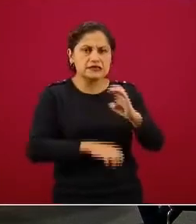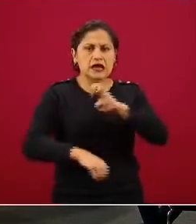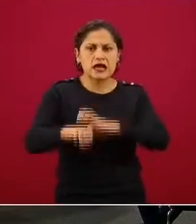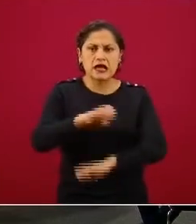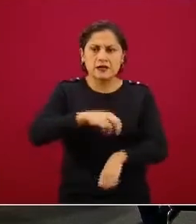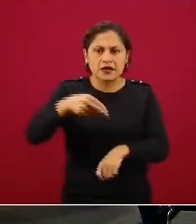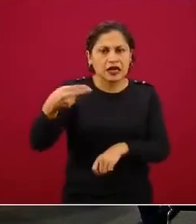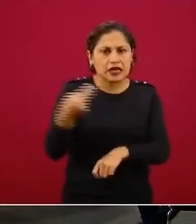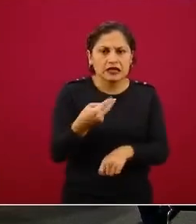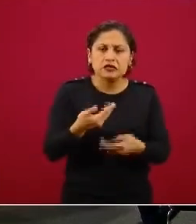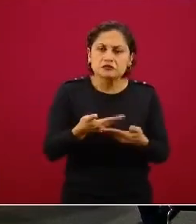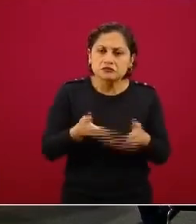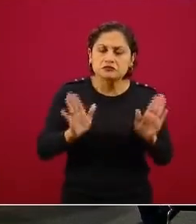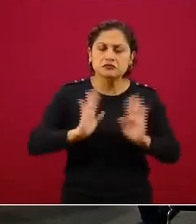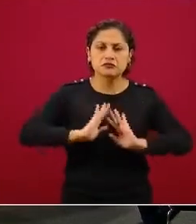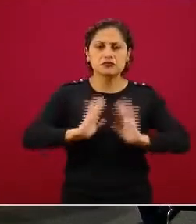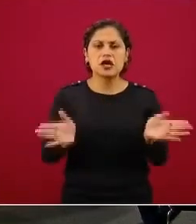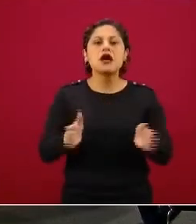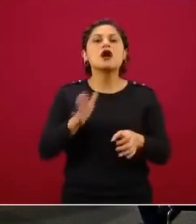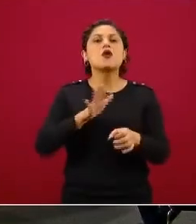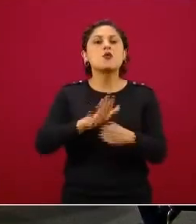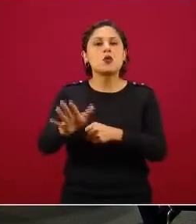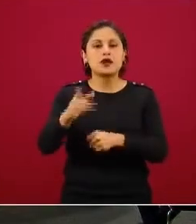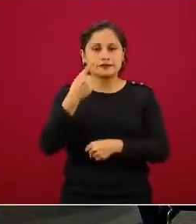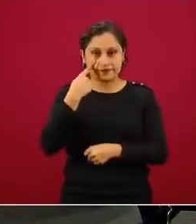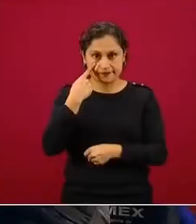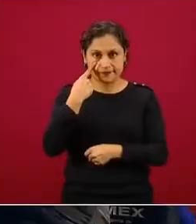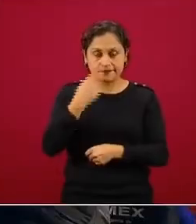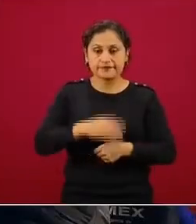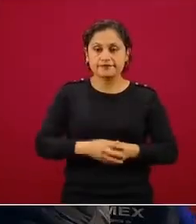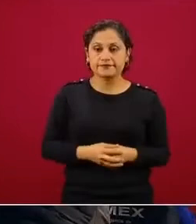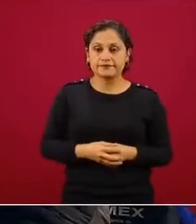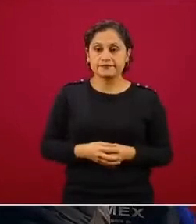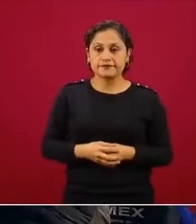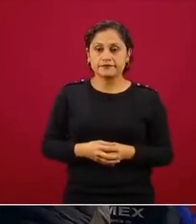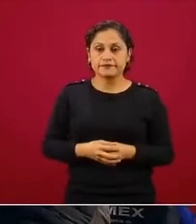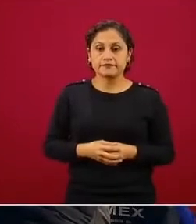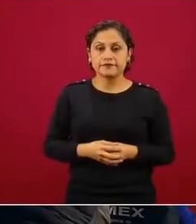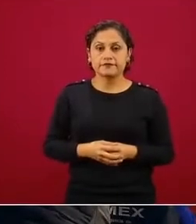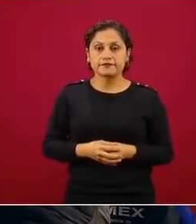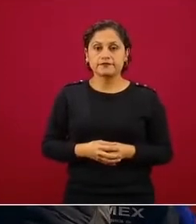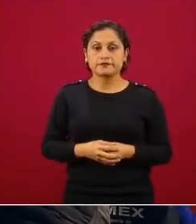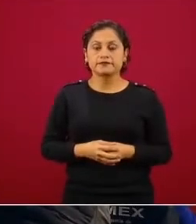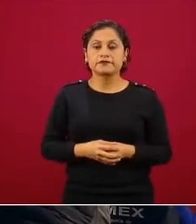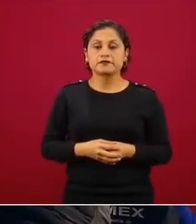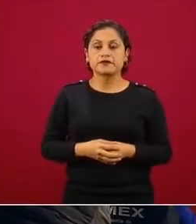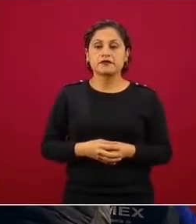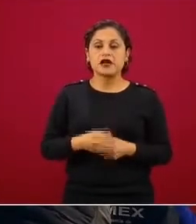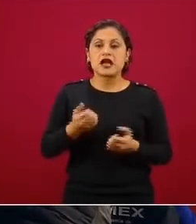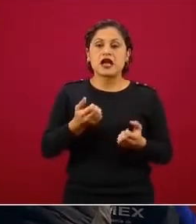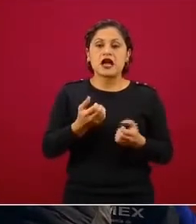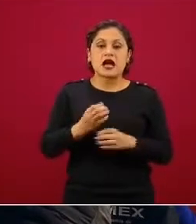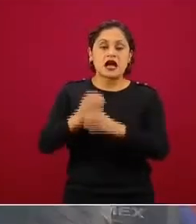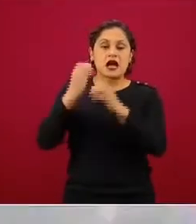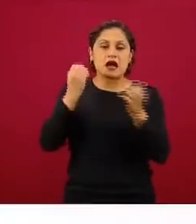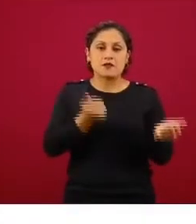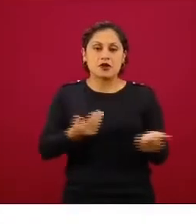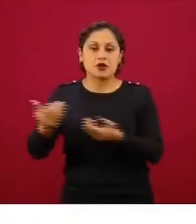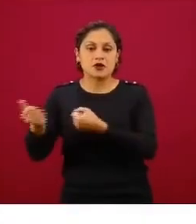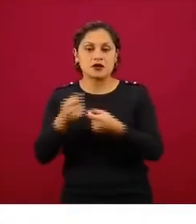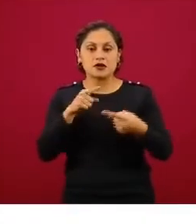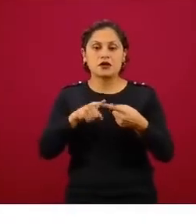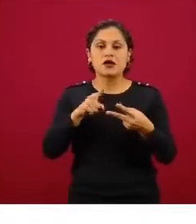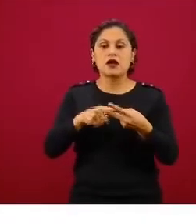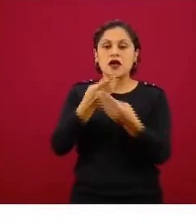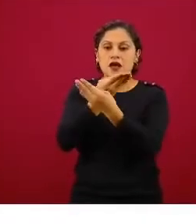todos las identifiquemos de manera muy clara. El transporte de carga, los bancos, la industria farmacéutica, desde